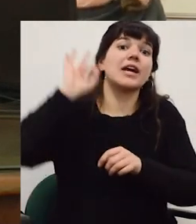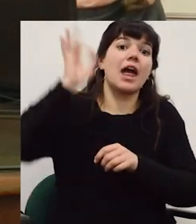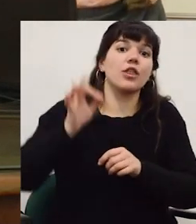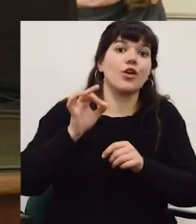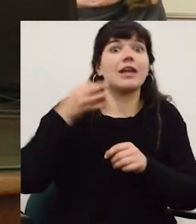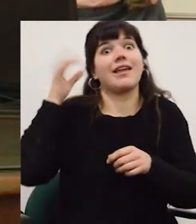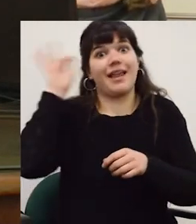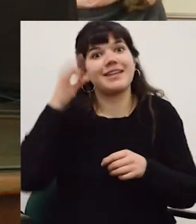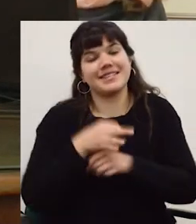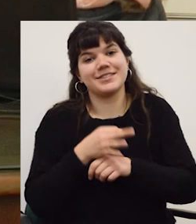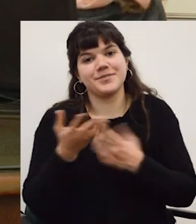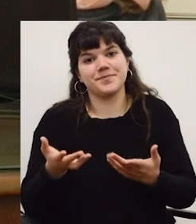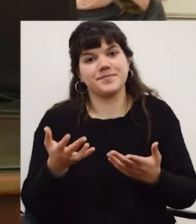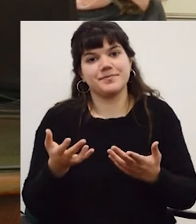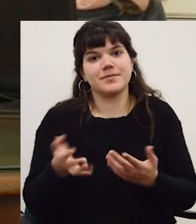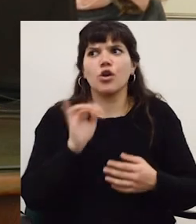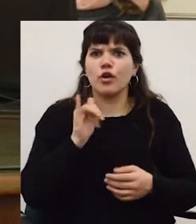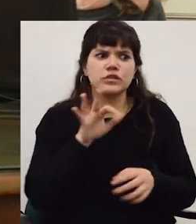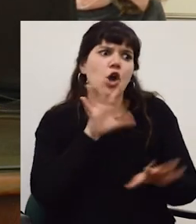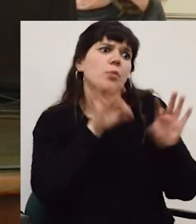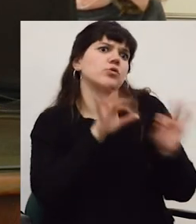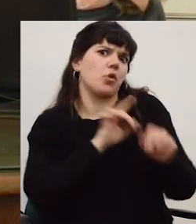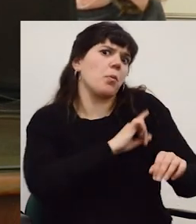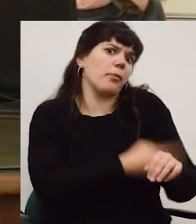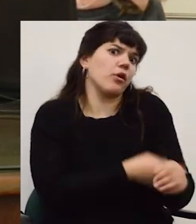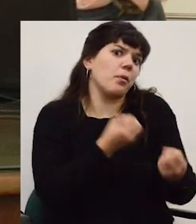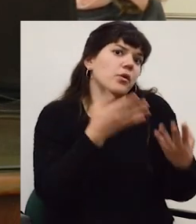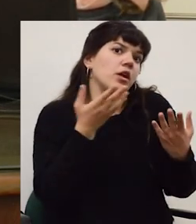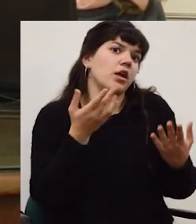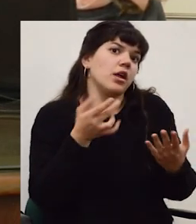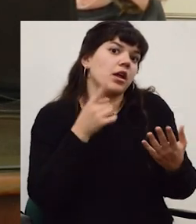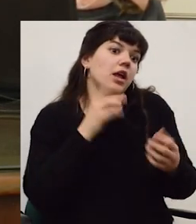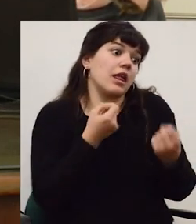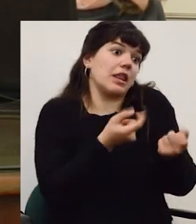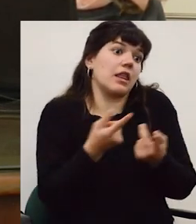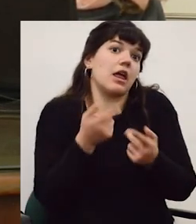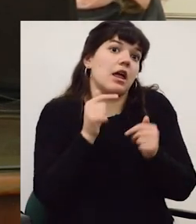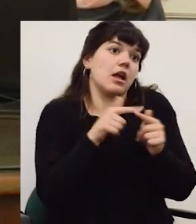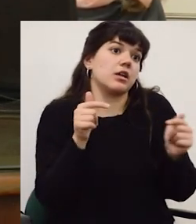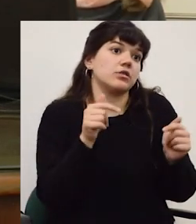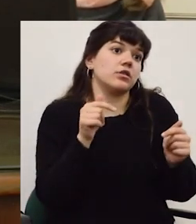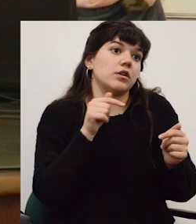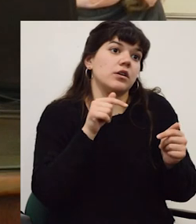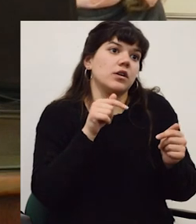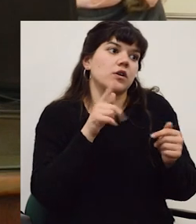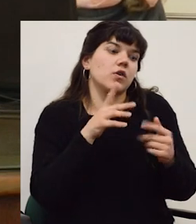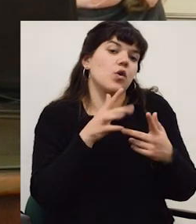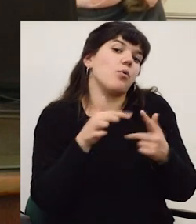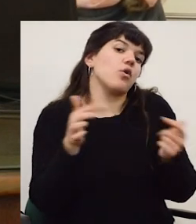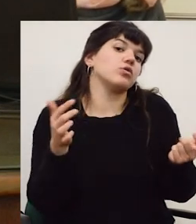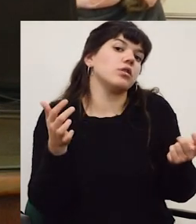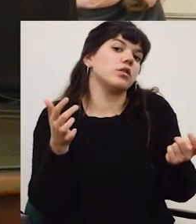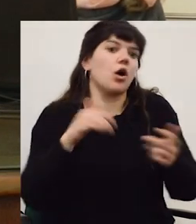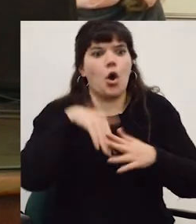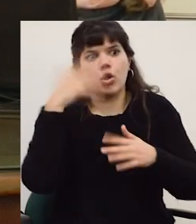de que académicamente en el posgrado funcionan en inglés pero tienen claro que son opciones muy potentes porque lo